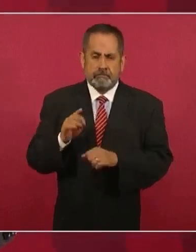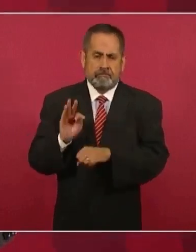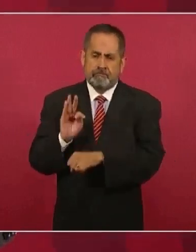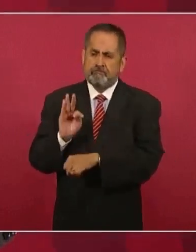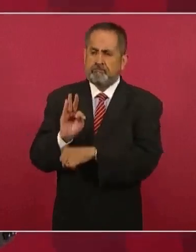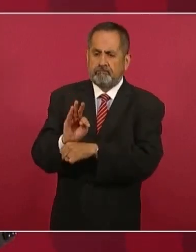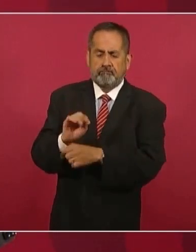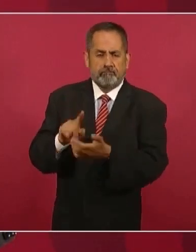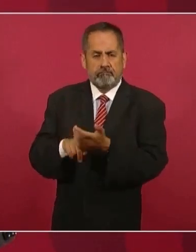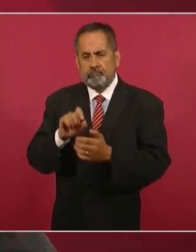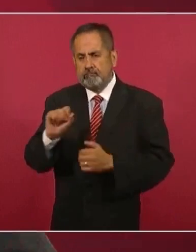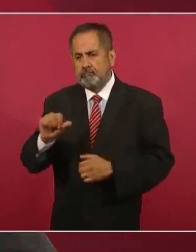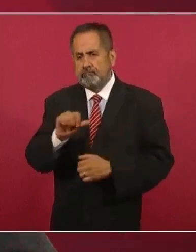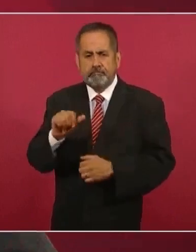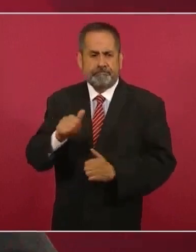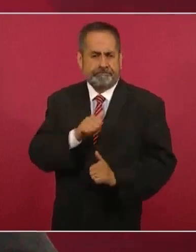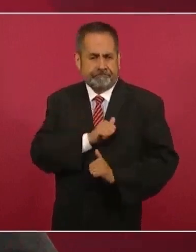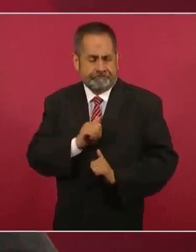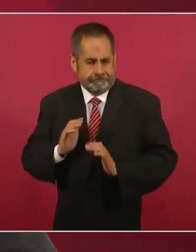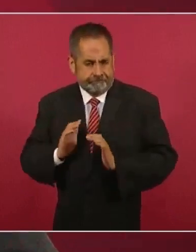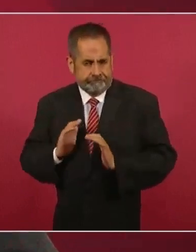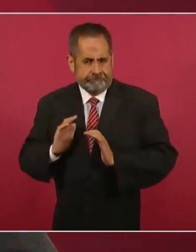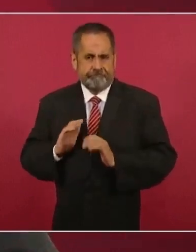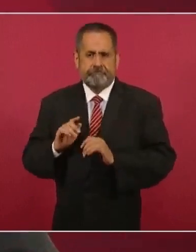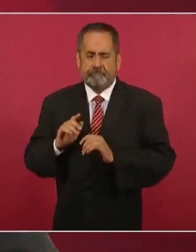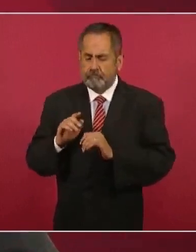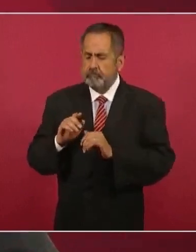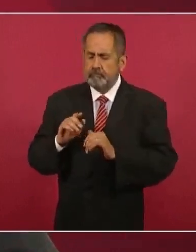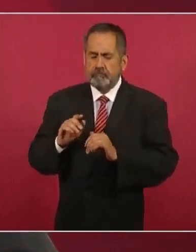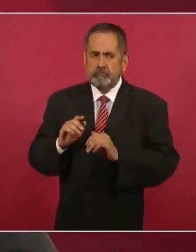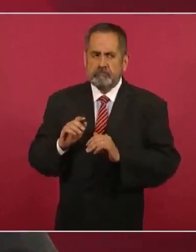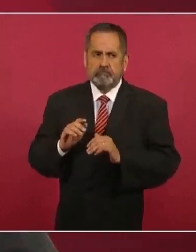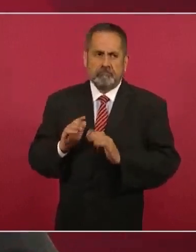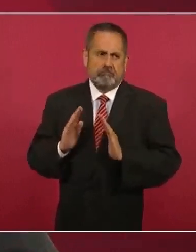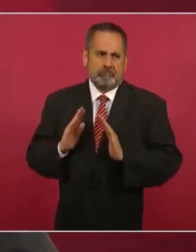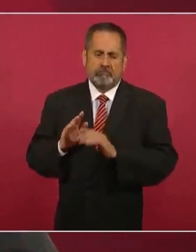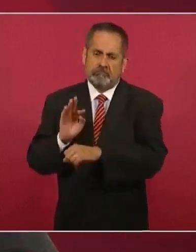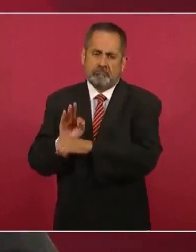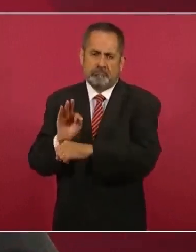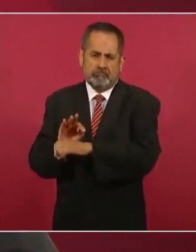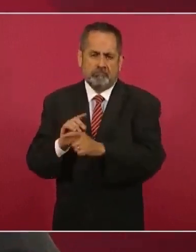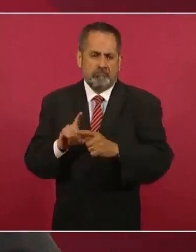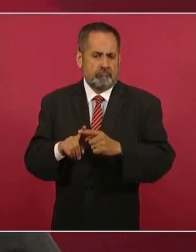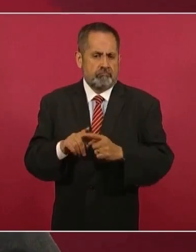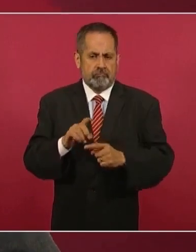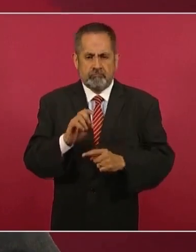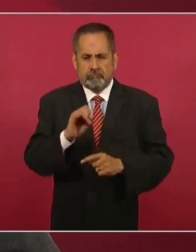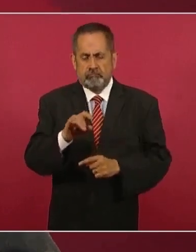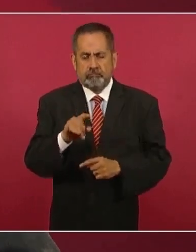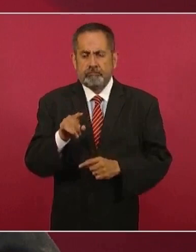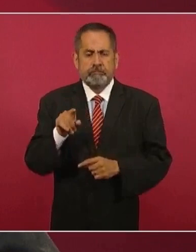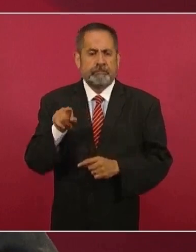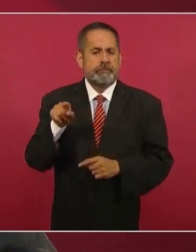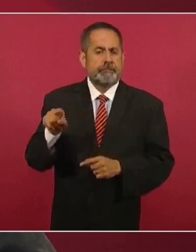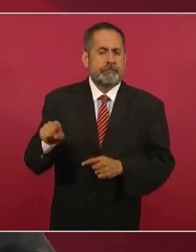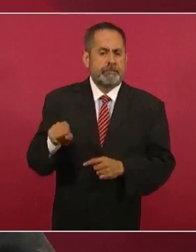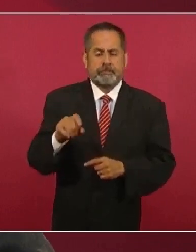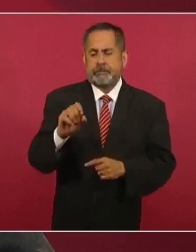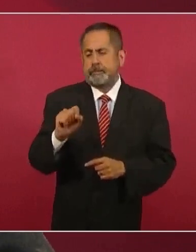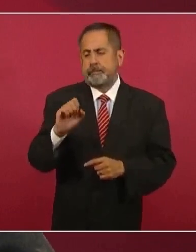Armadas, de la defensa,